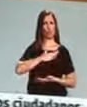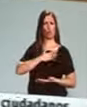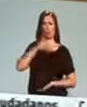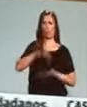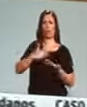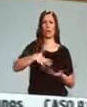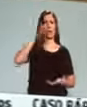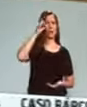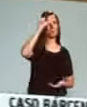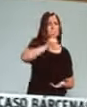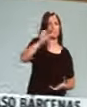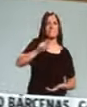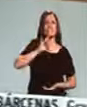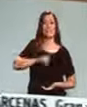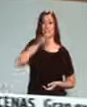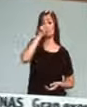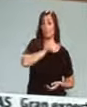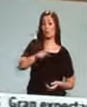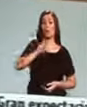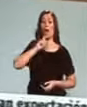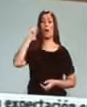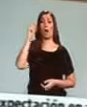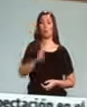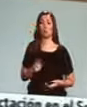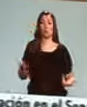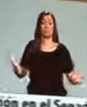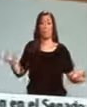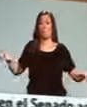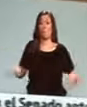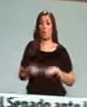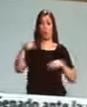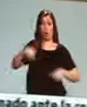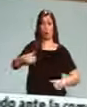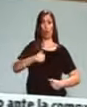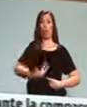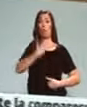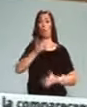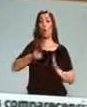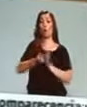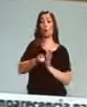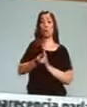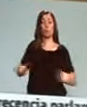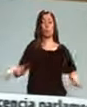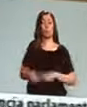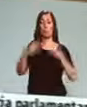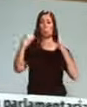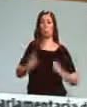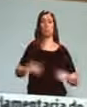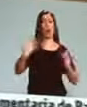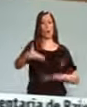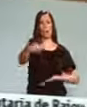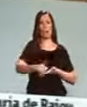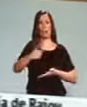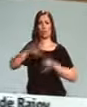ocasión de escuchar a quienes anuncian que diga lo que diga hoy, aquí reclamarán mi